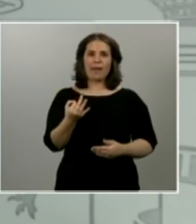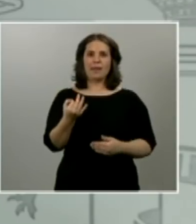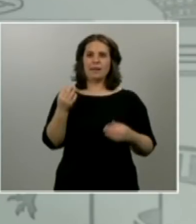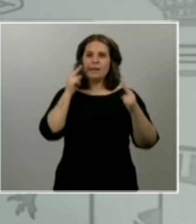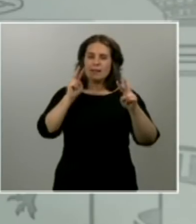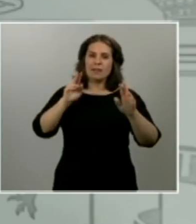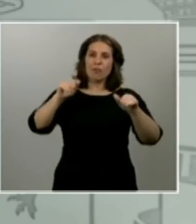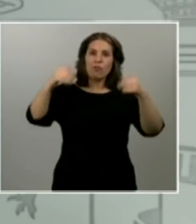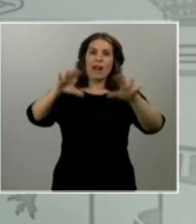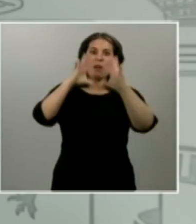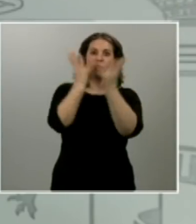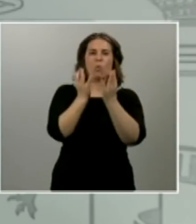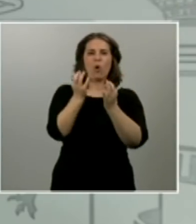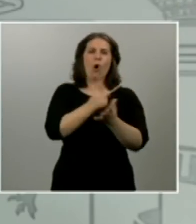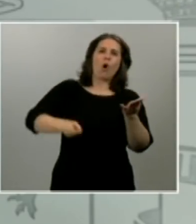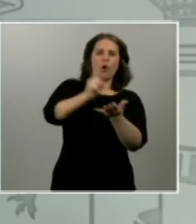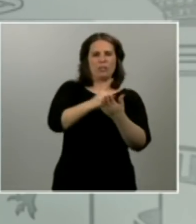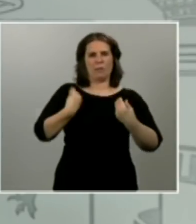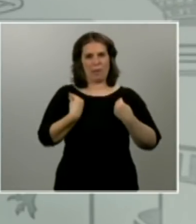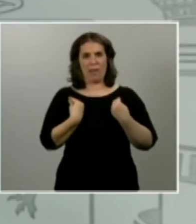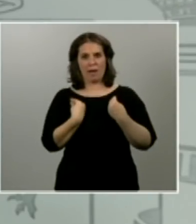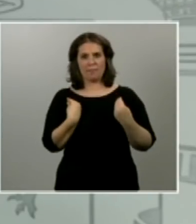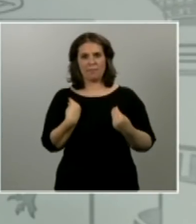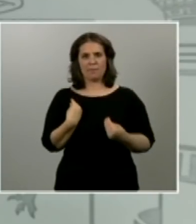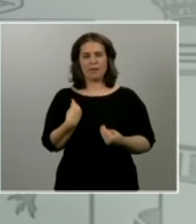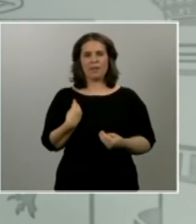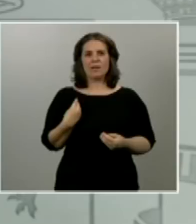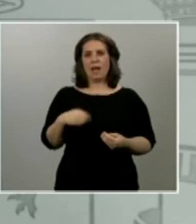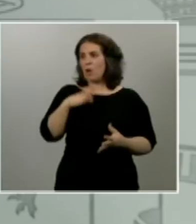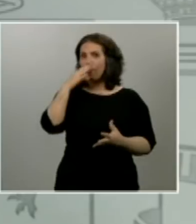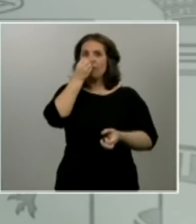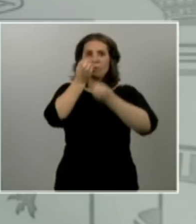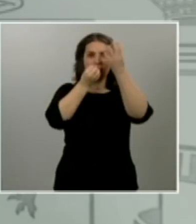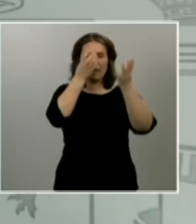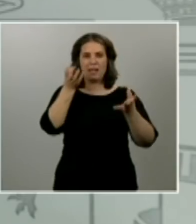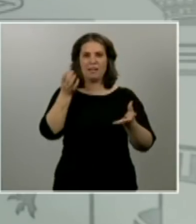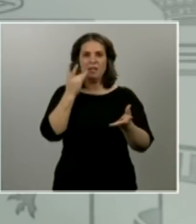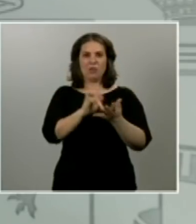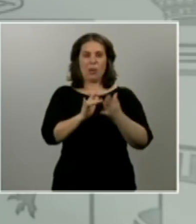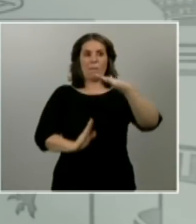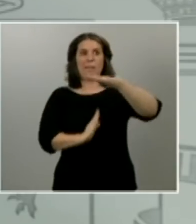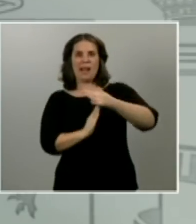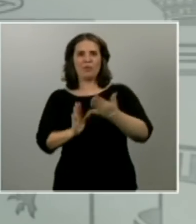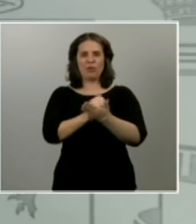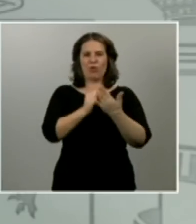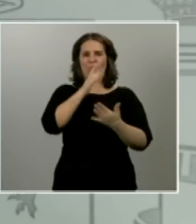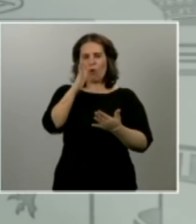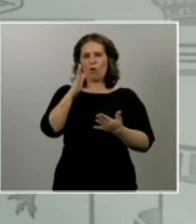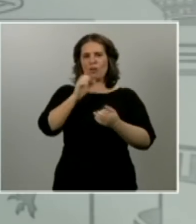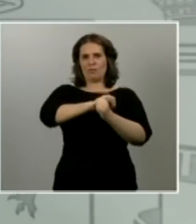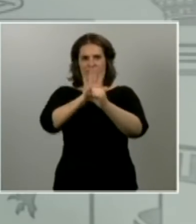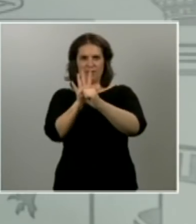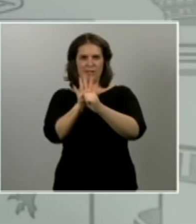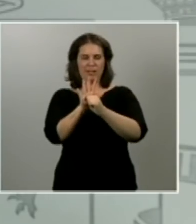no bastará con reanimar en plena primavera un mundo congelado por el azote del virus será nuestra oportunidad